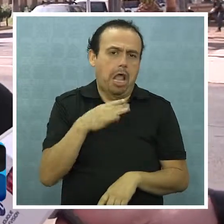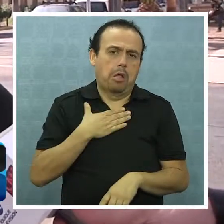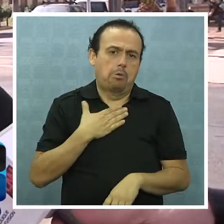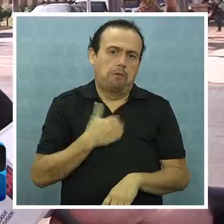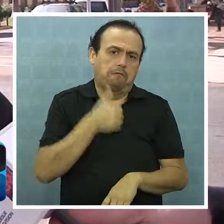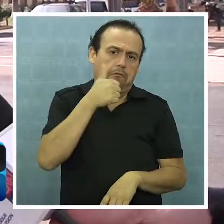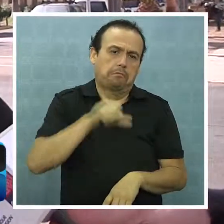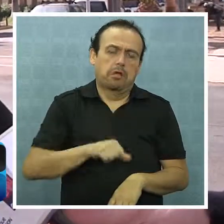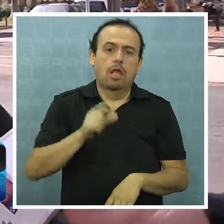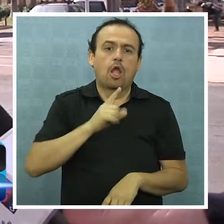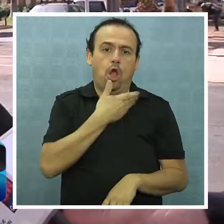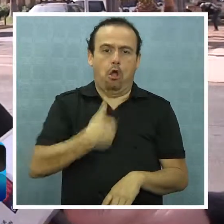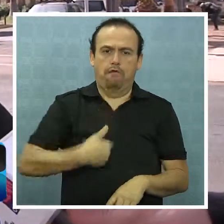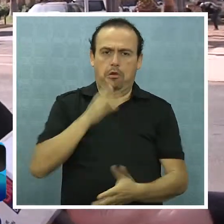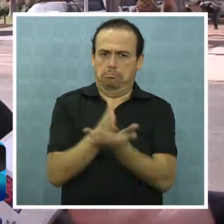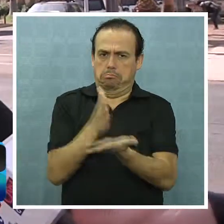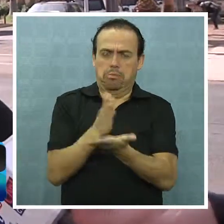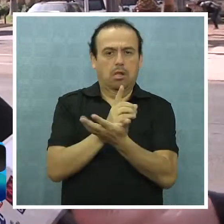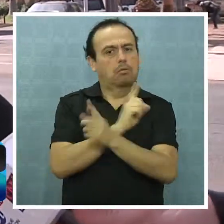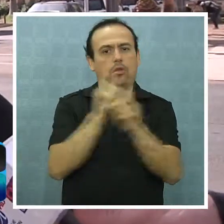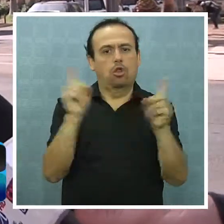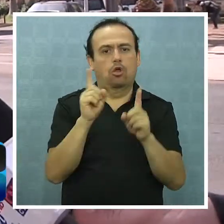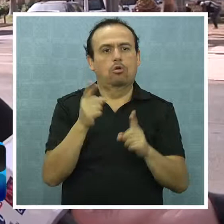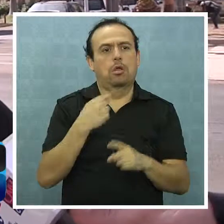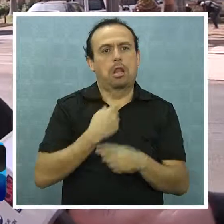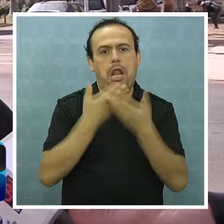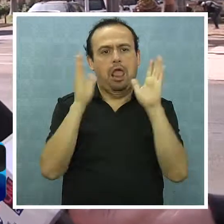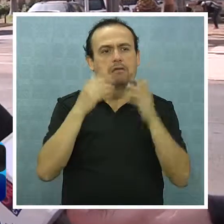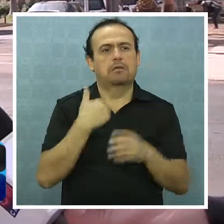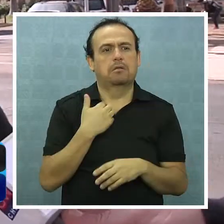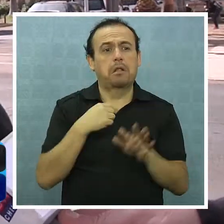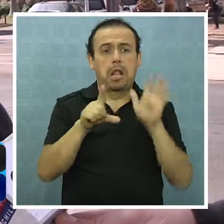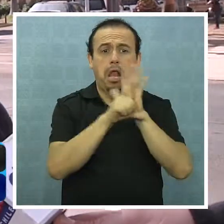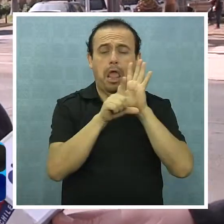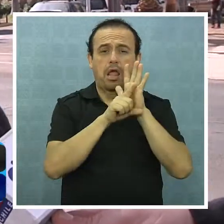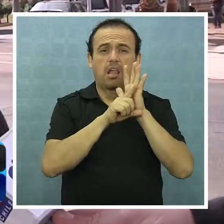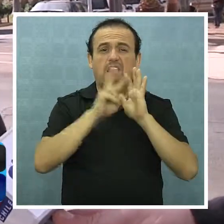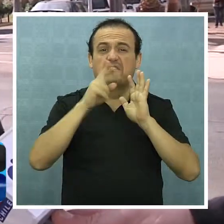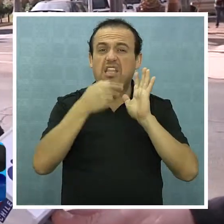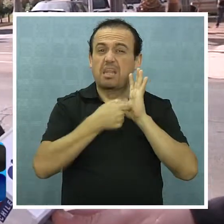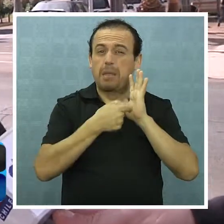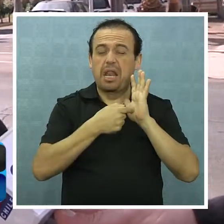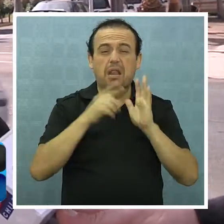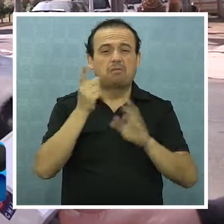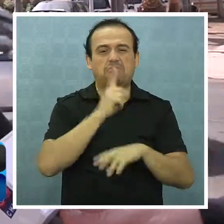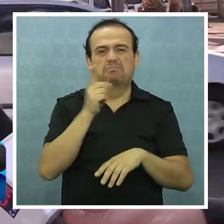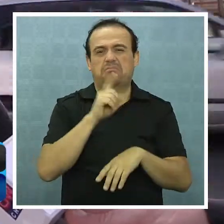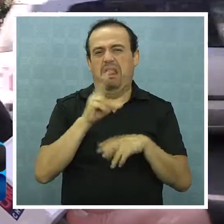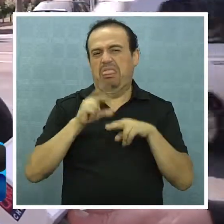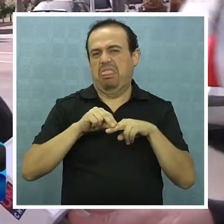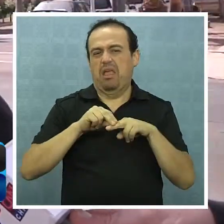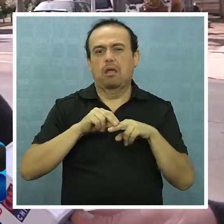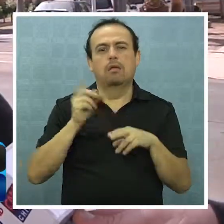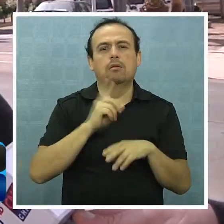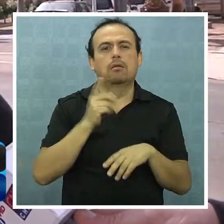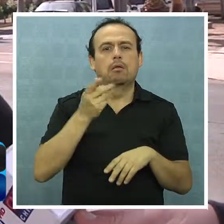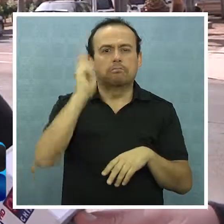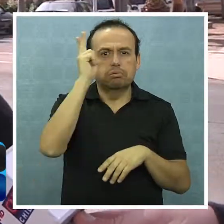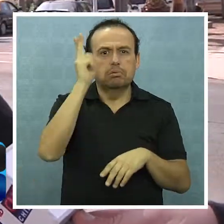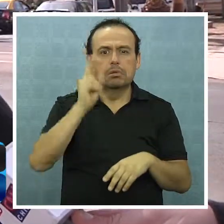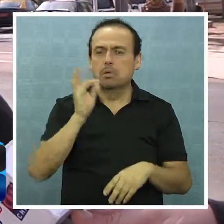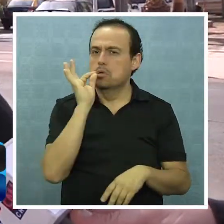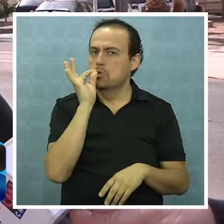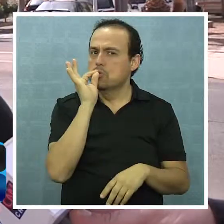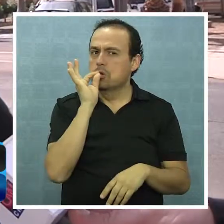y no el Estado que sea el que decide. Y me parece que es una ley bastante ambigua con respecto y que penaliza a los